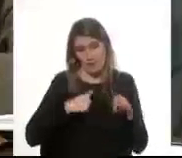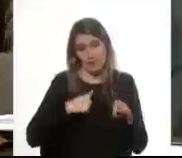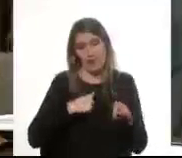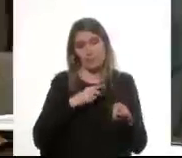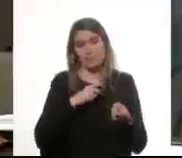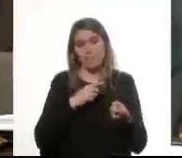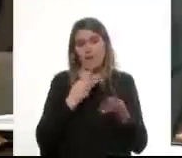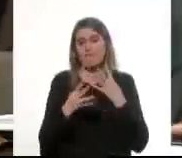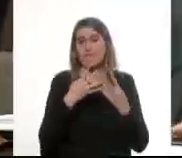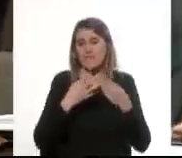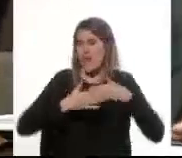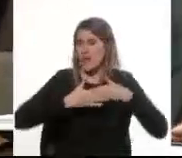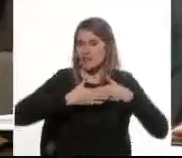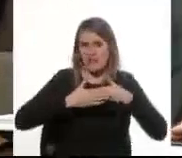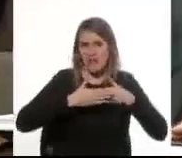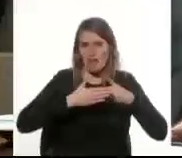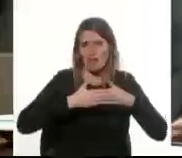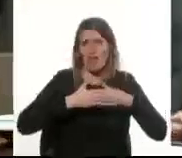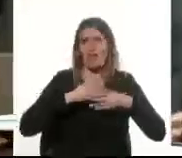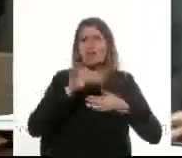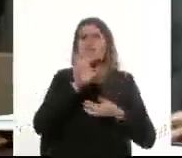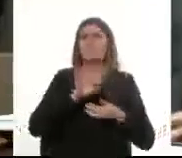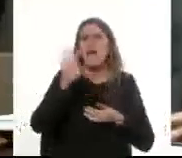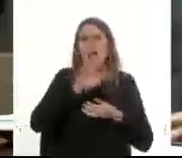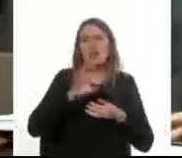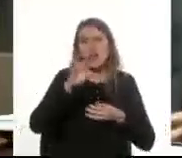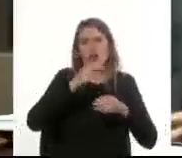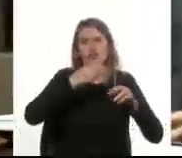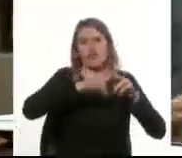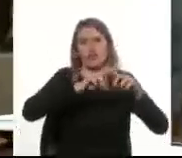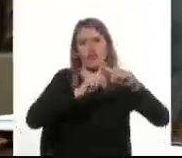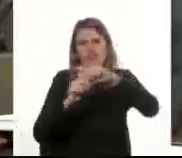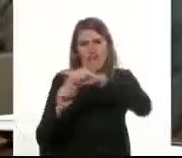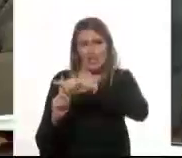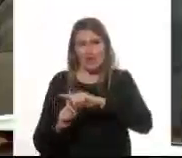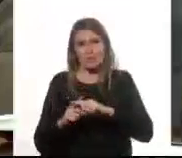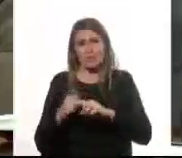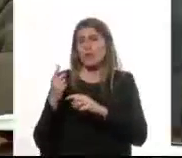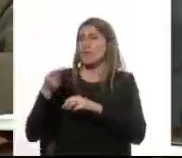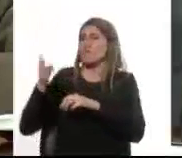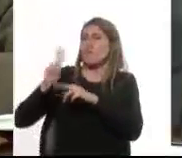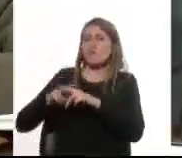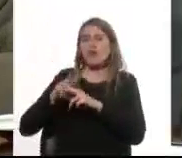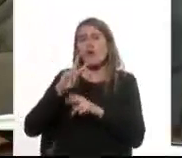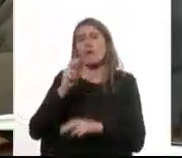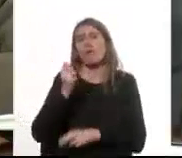Esa feria está muy cerca del cementerio del Cerro Y el día que vendimos más fue cuando murió Lovarela